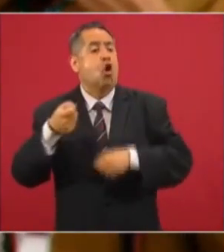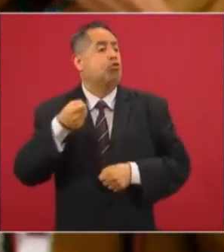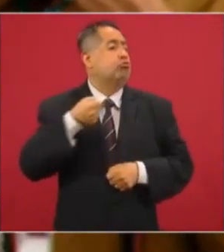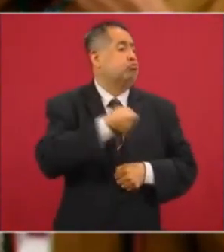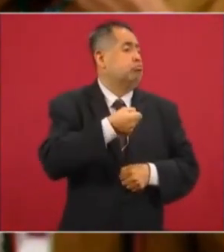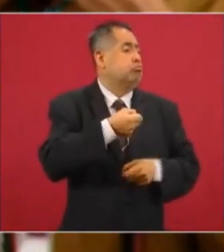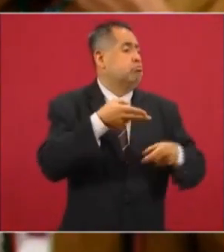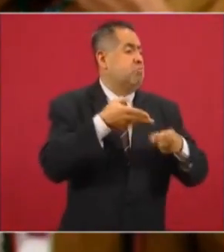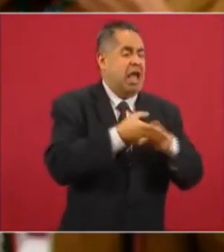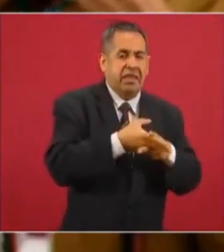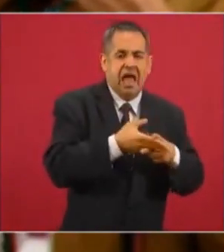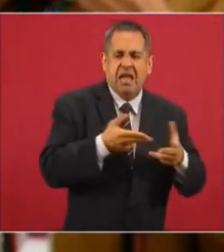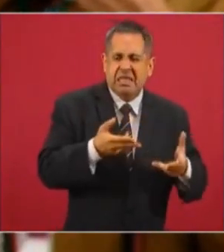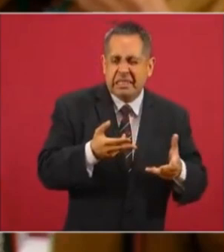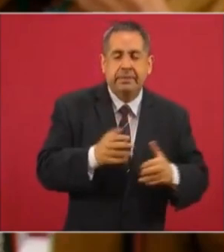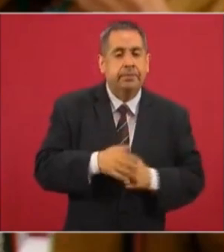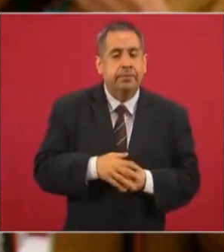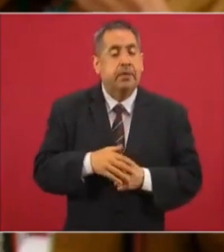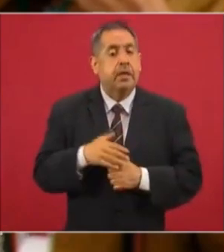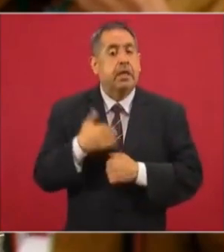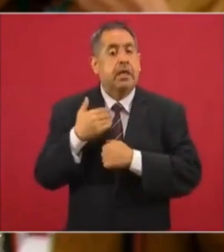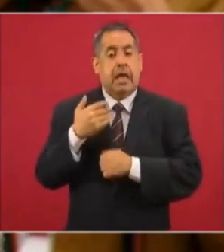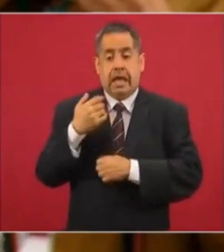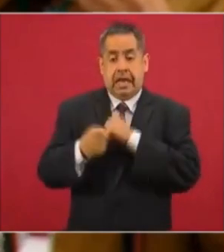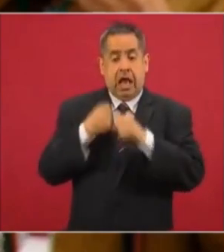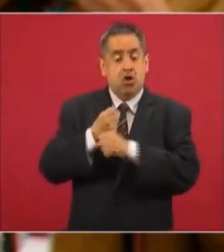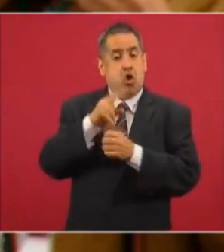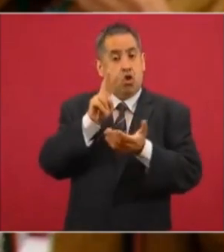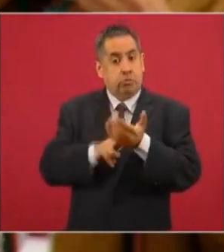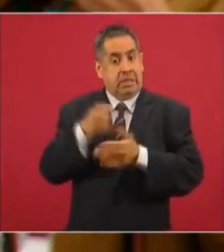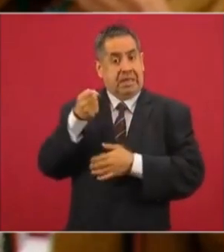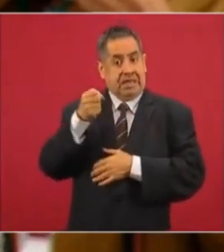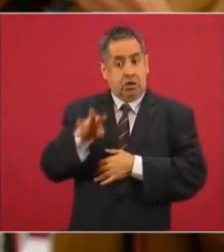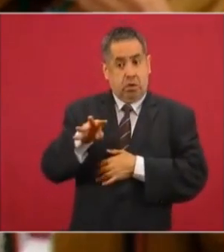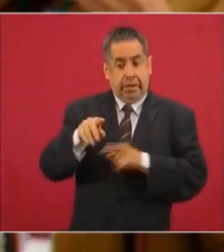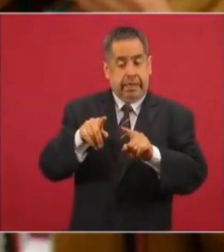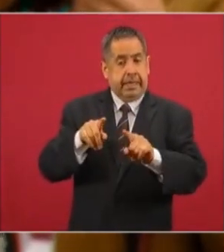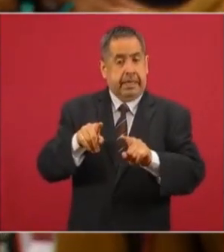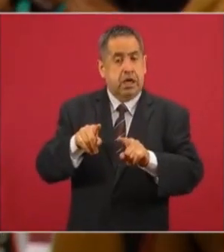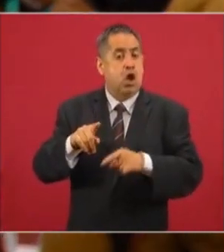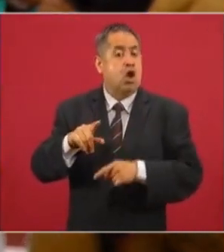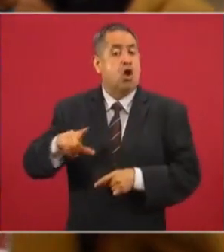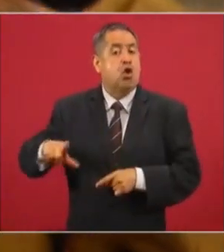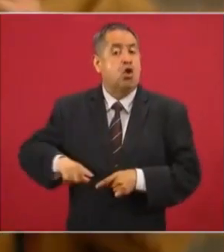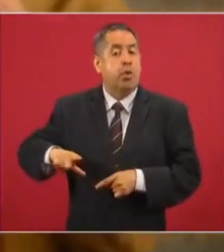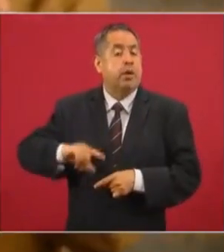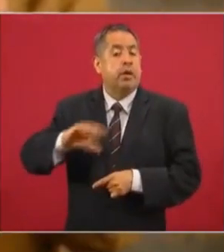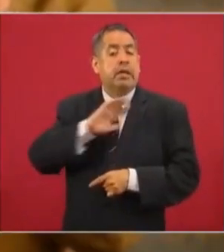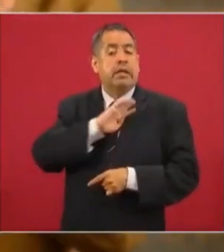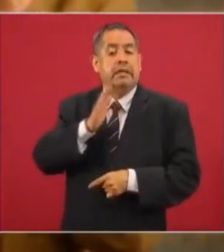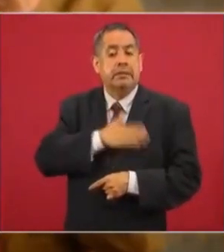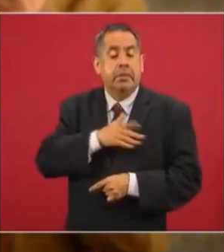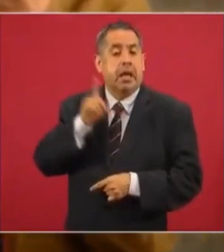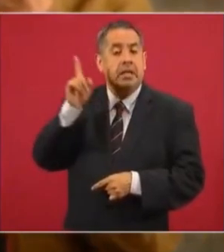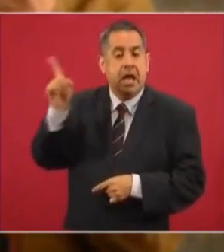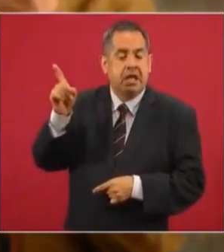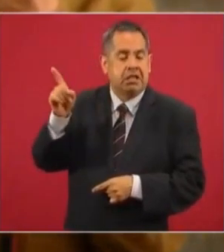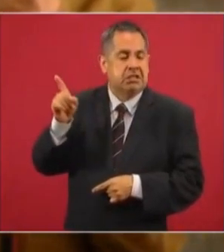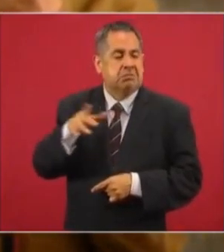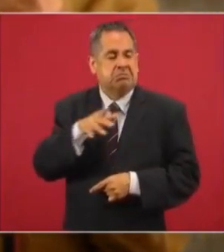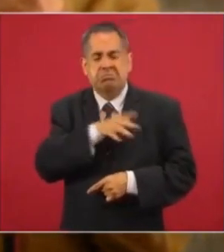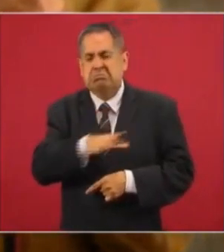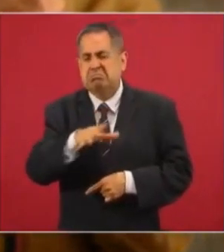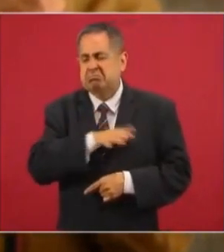2019 el Gobierno de España rechaza